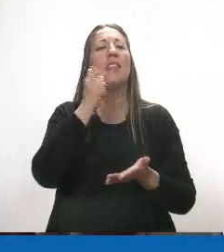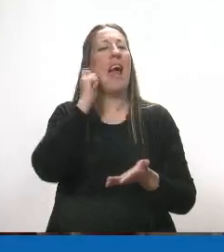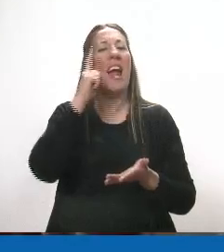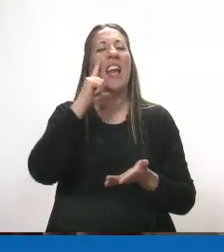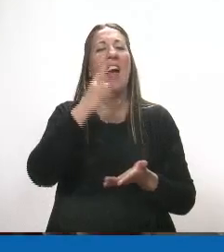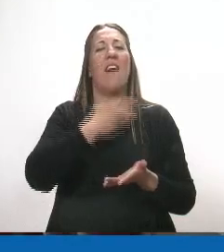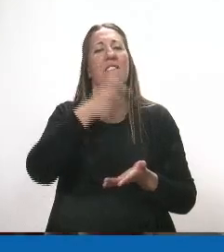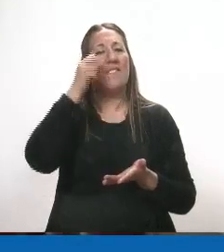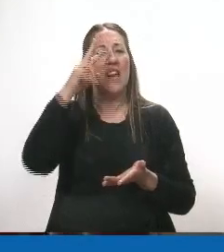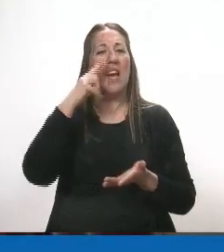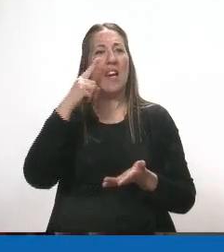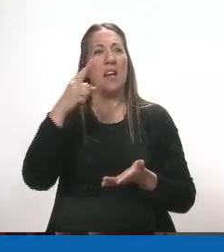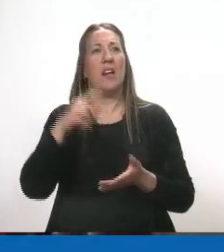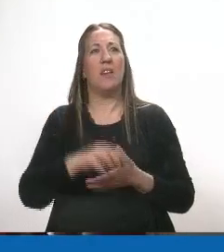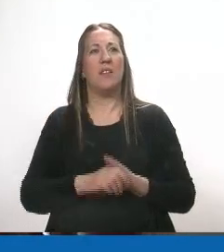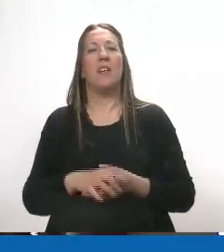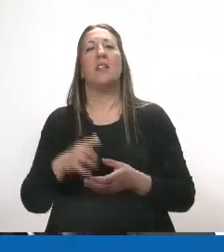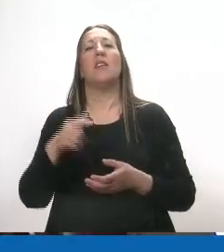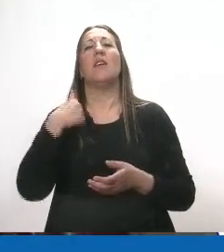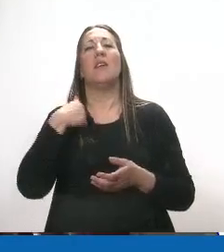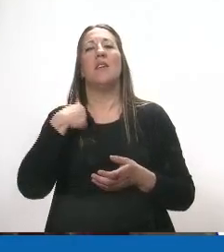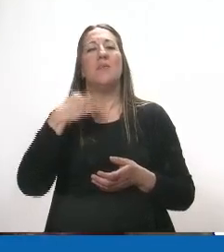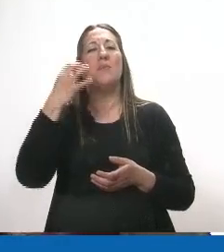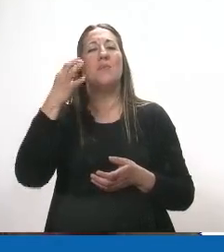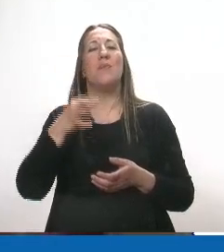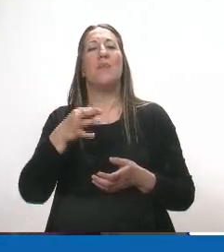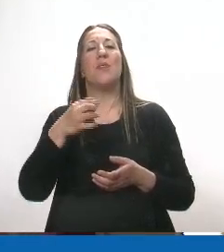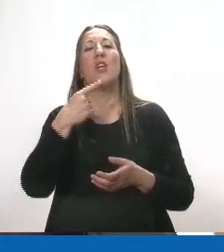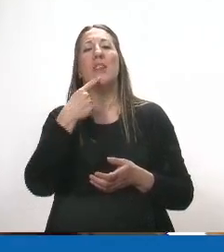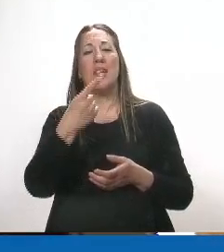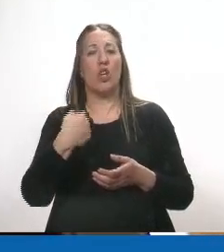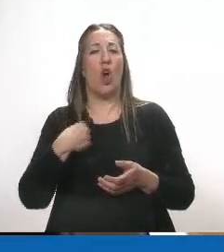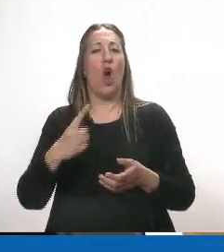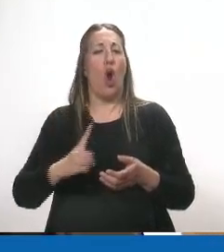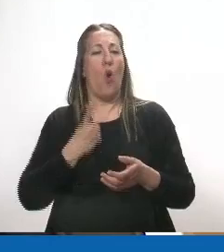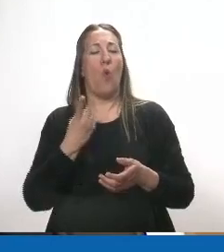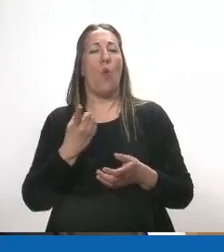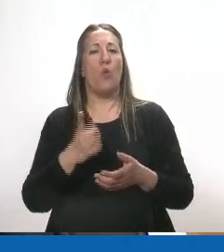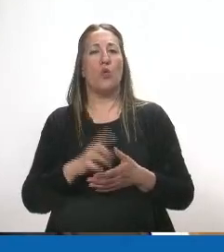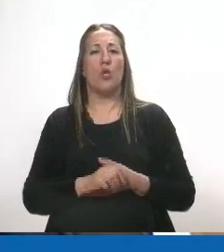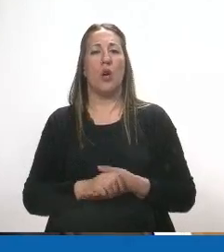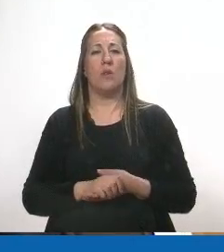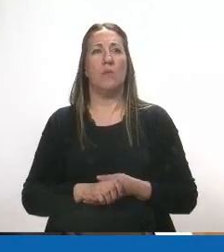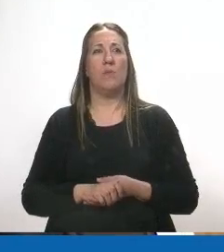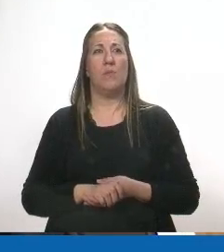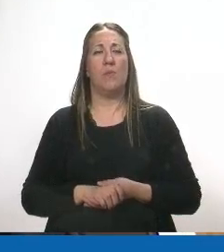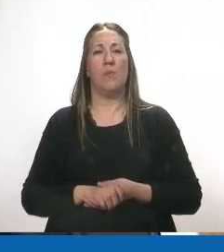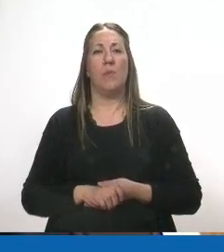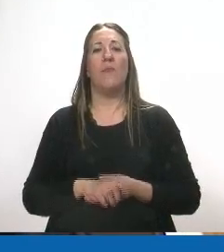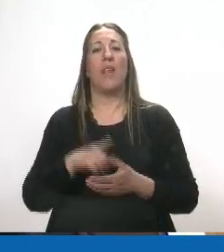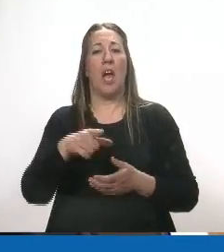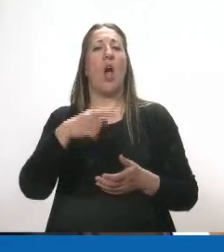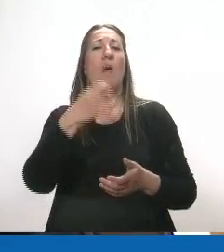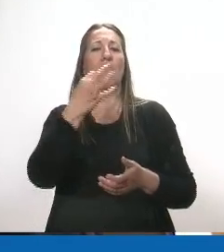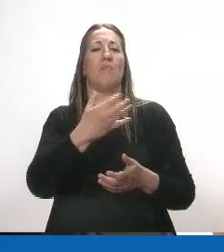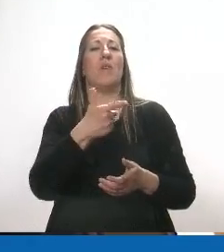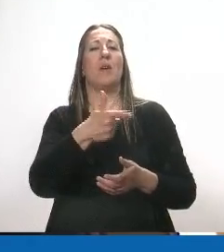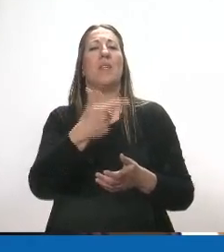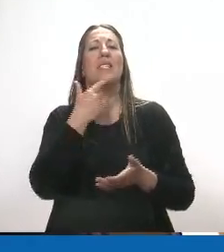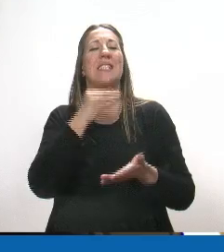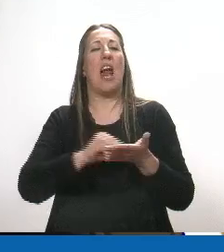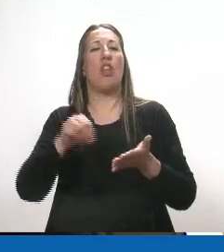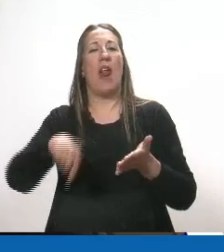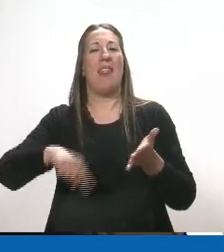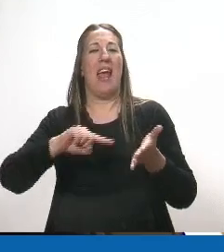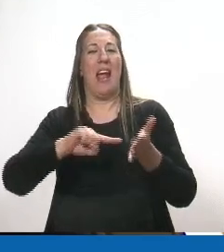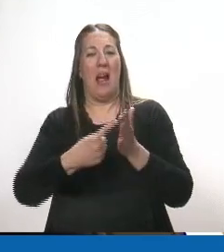¿Cómo dice de la provincia de la Ciudad de Buenos Aires, como le dice al resto? Con orgullo, te digo, de aquí, de Cava. Solamente una duda, porque